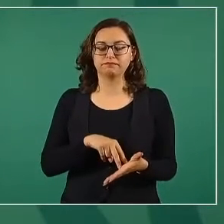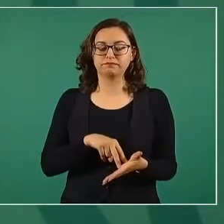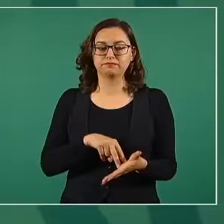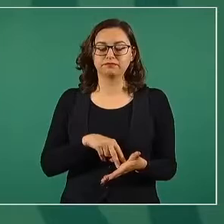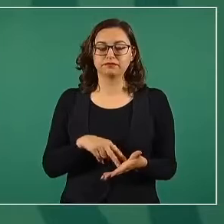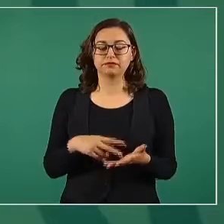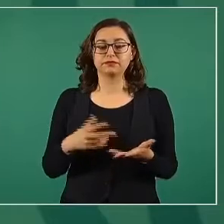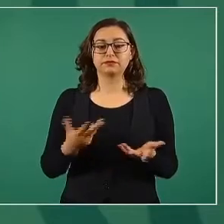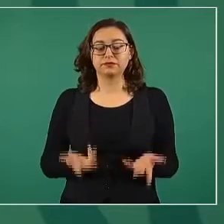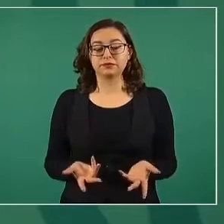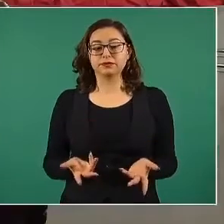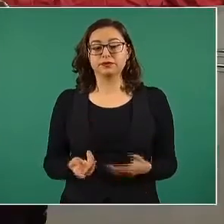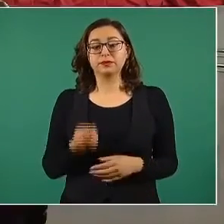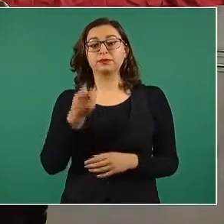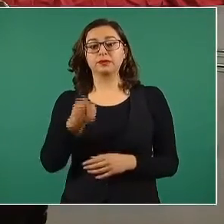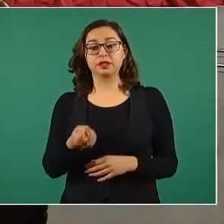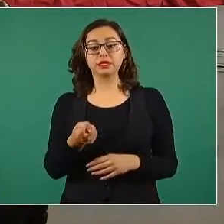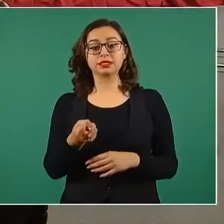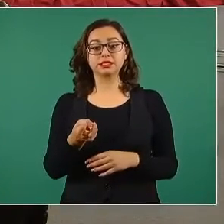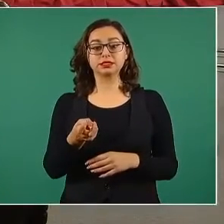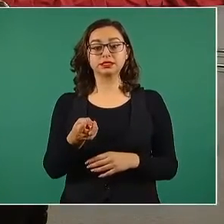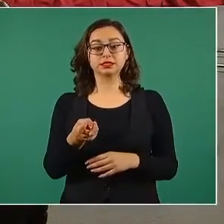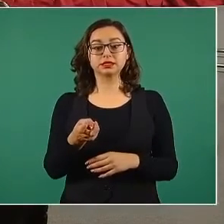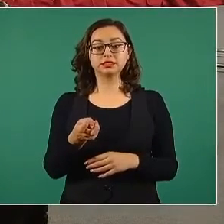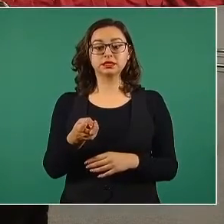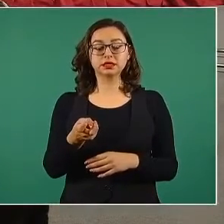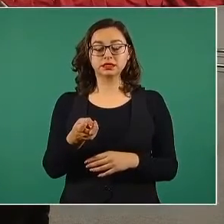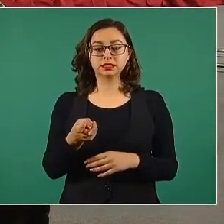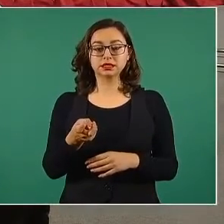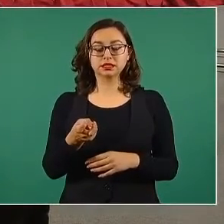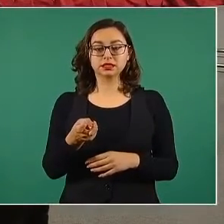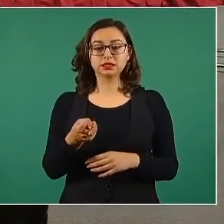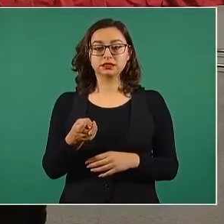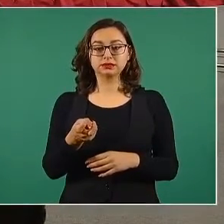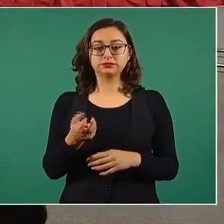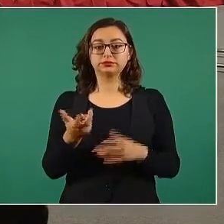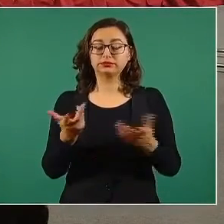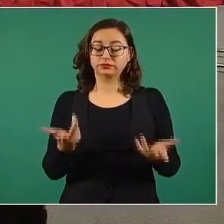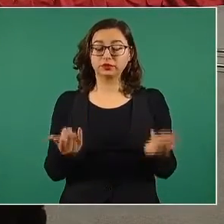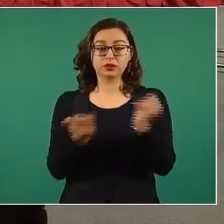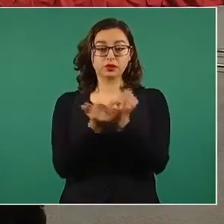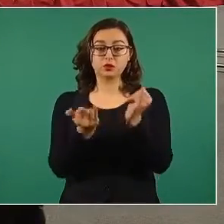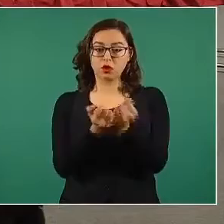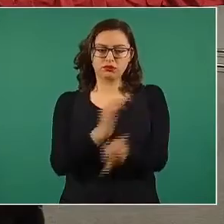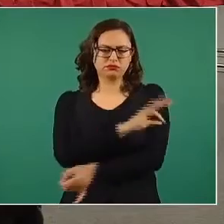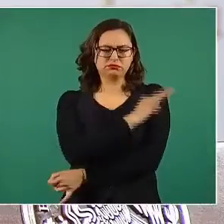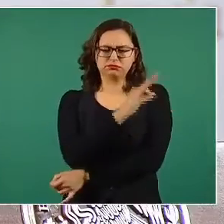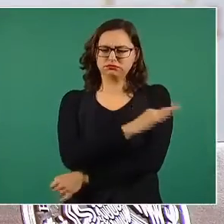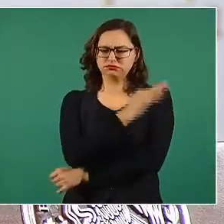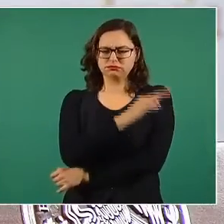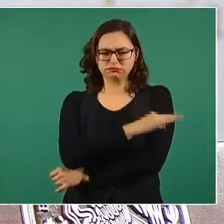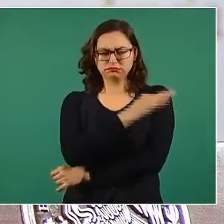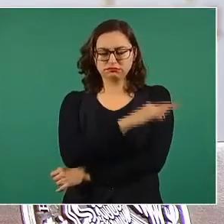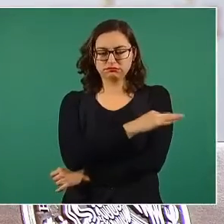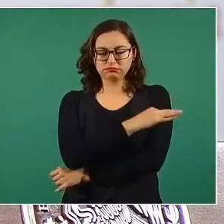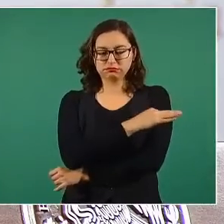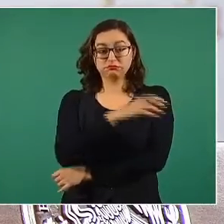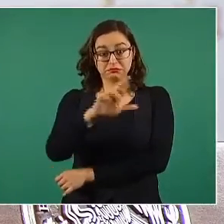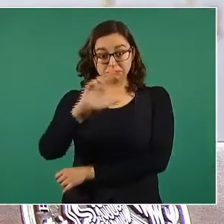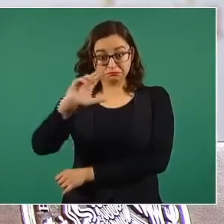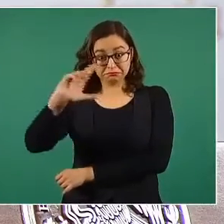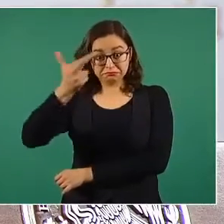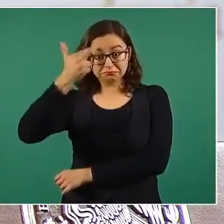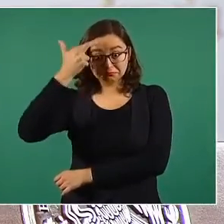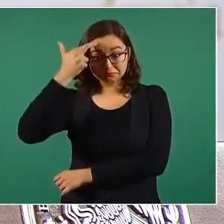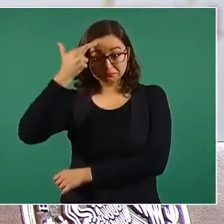Esto es como las vacunas, ¿se acuerdan